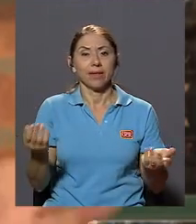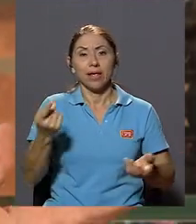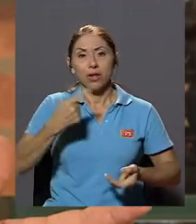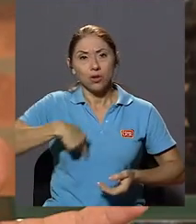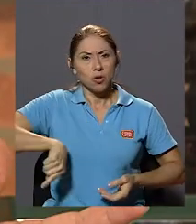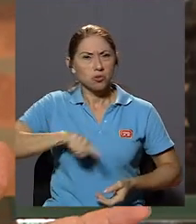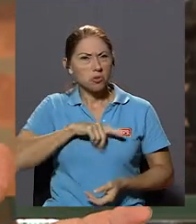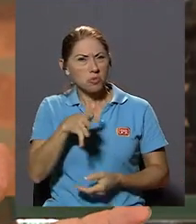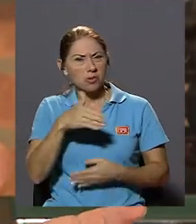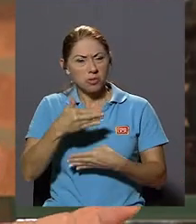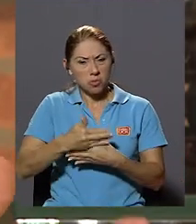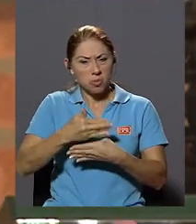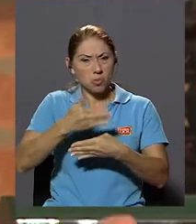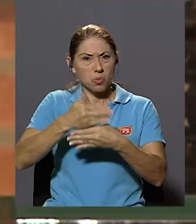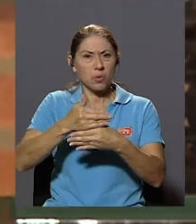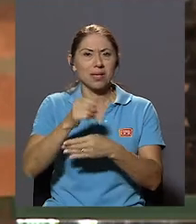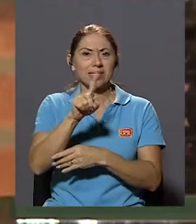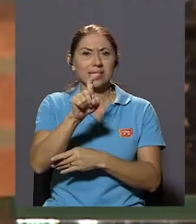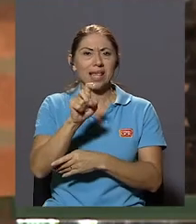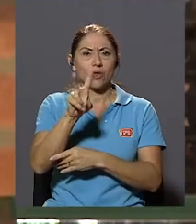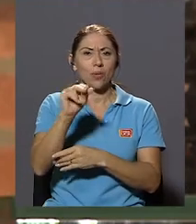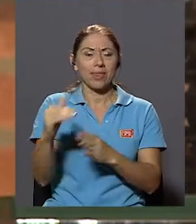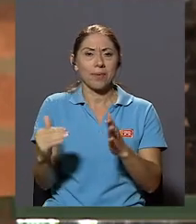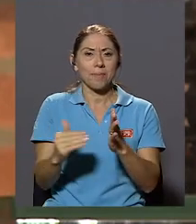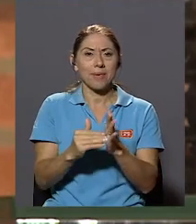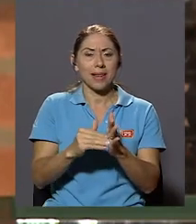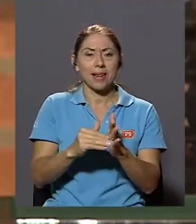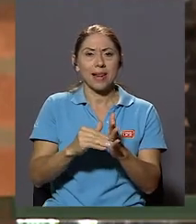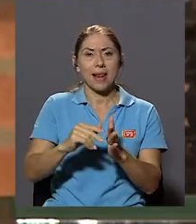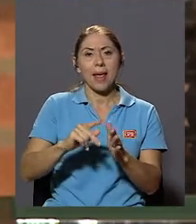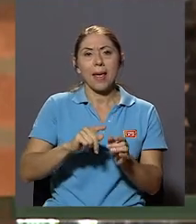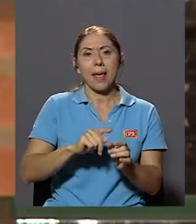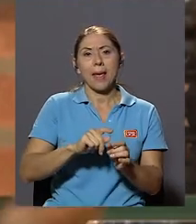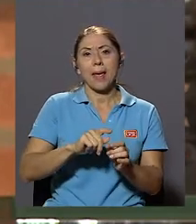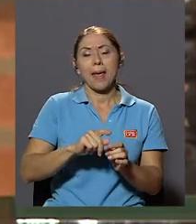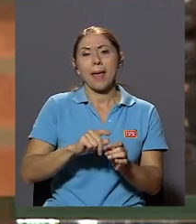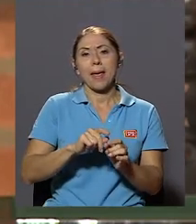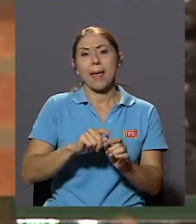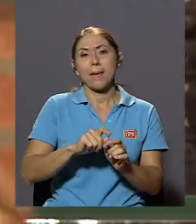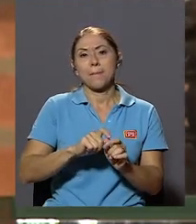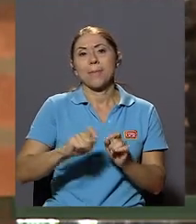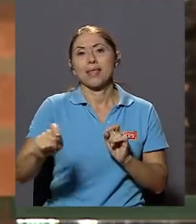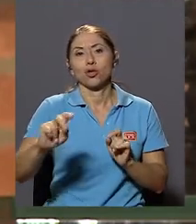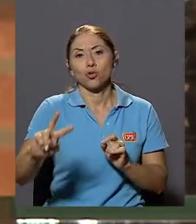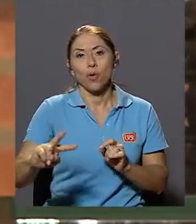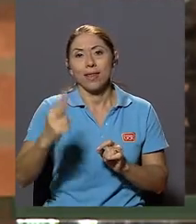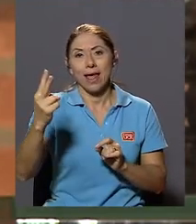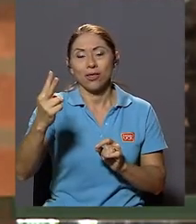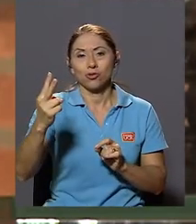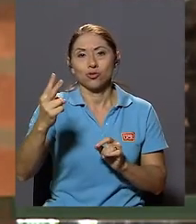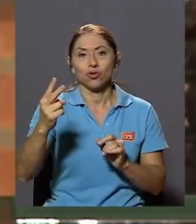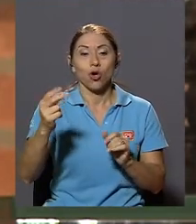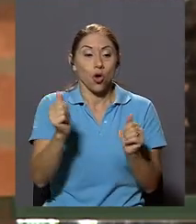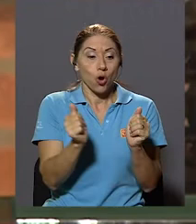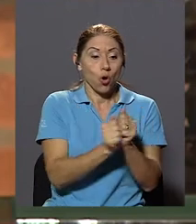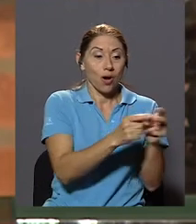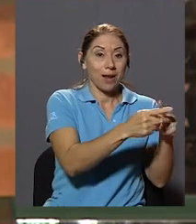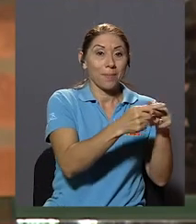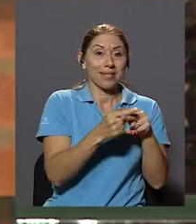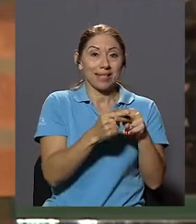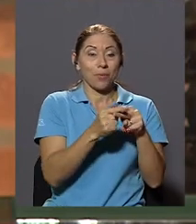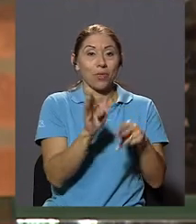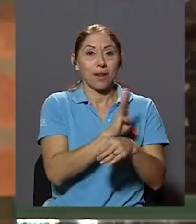Hemos Hemos construido Alrededor De 120 Mil Metros Cuadrados E invertido Con el Préstamo Del Banco Mundial Más El Fide Comiso